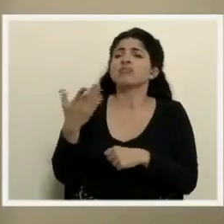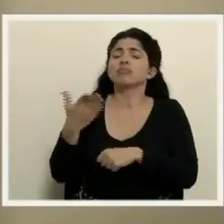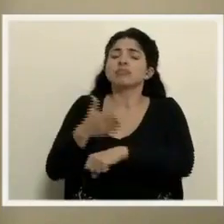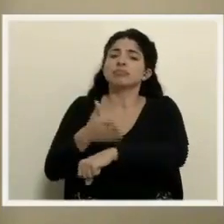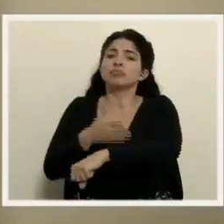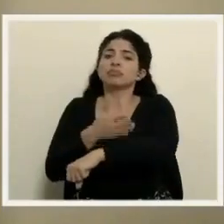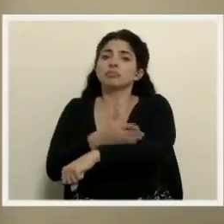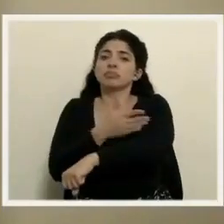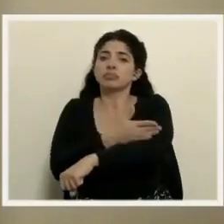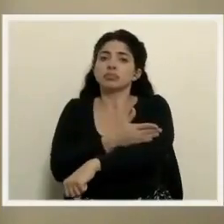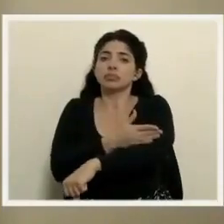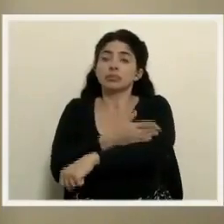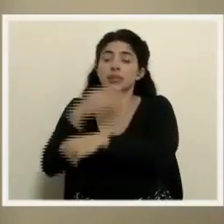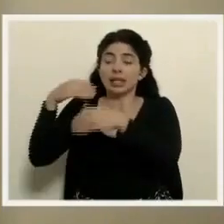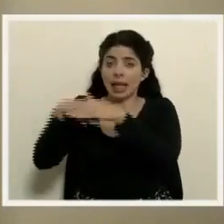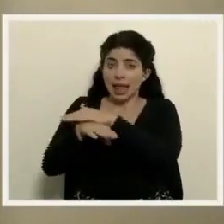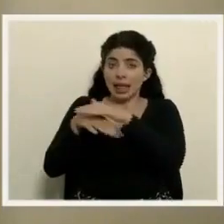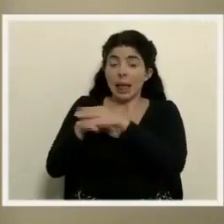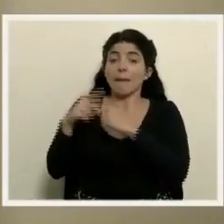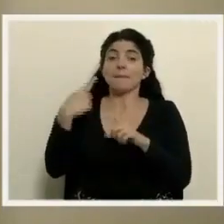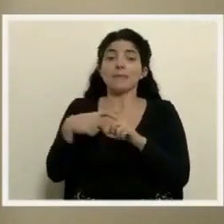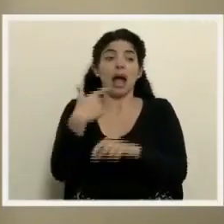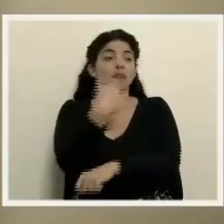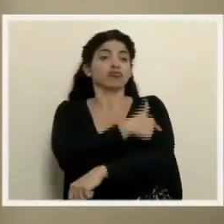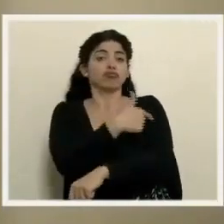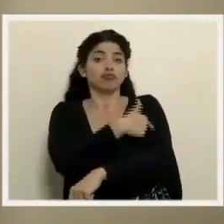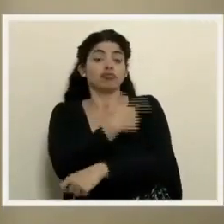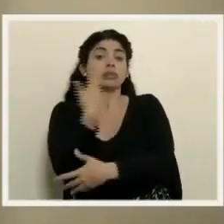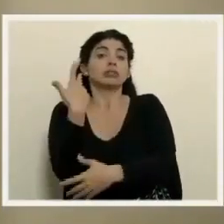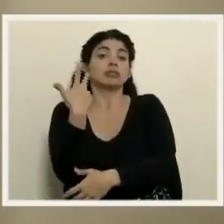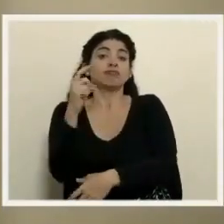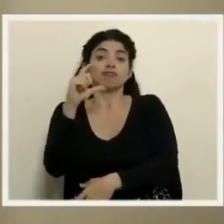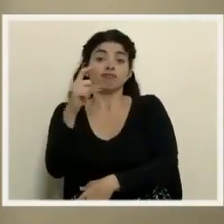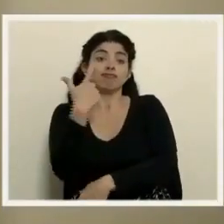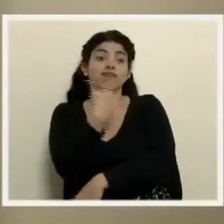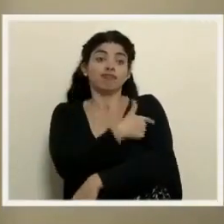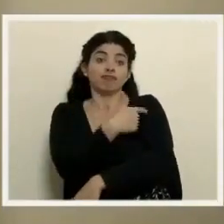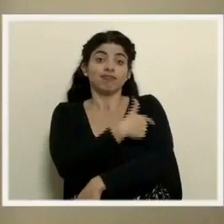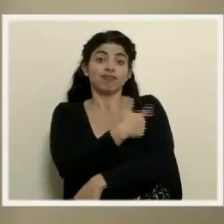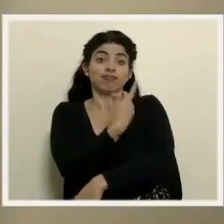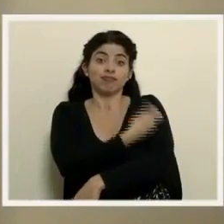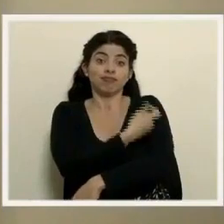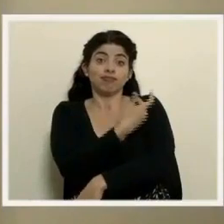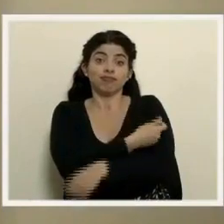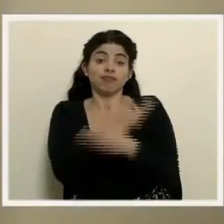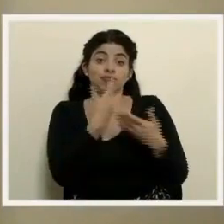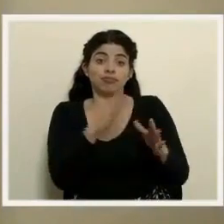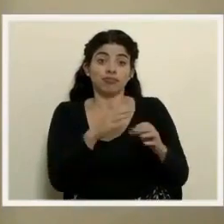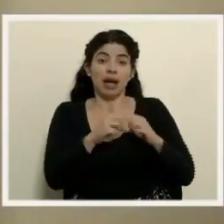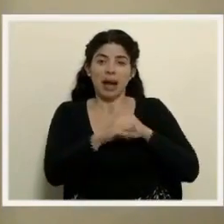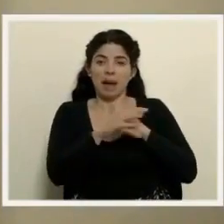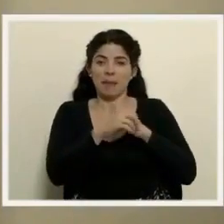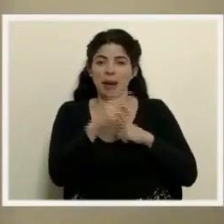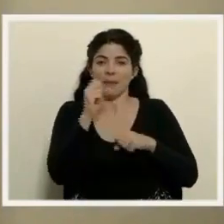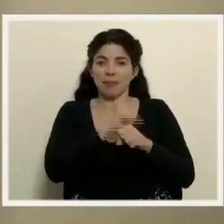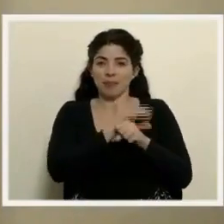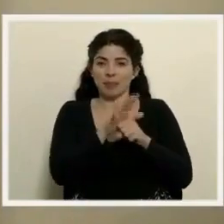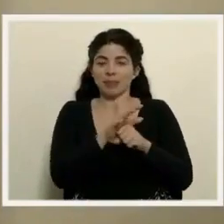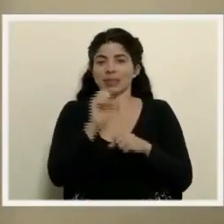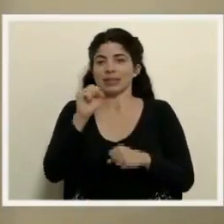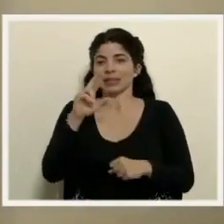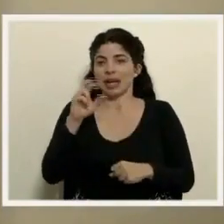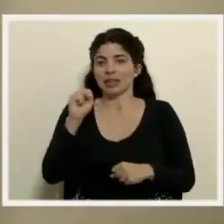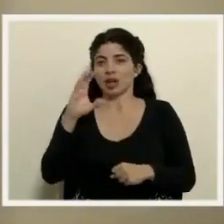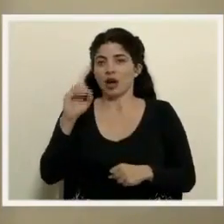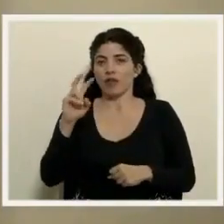en los ingresos y la aplicación de las dosis de la campaña de vacunación contra el SARS-CoV-2. Iniciamos